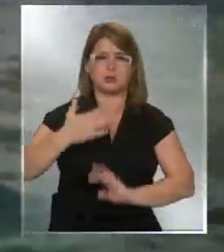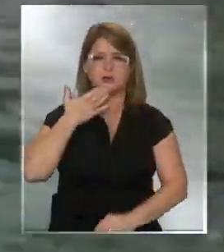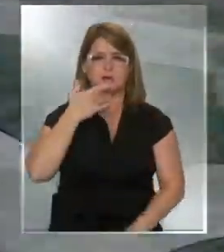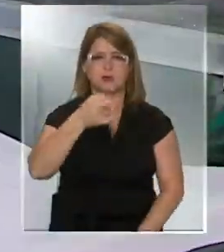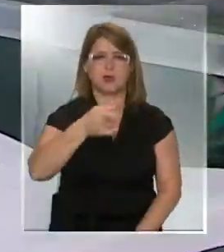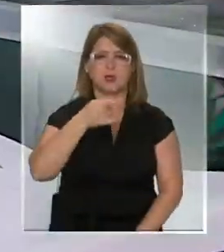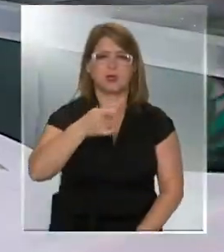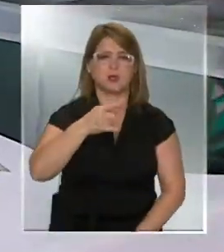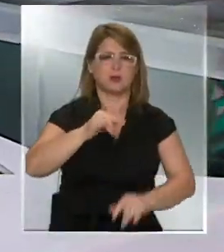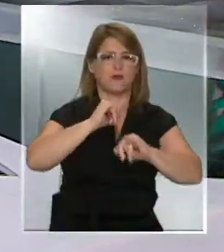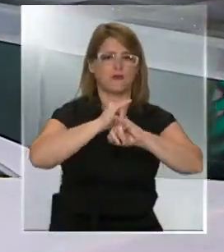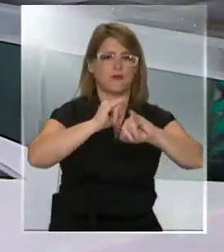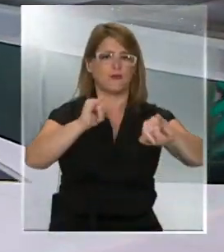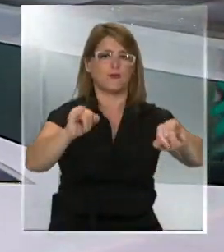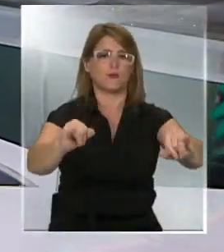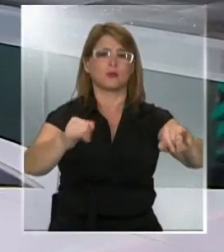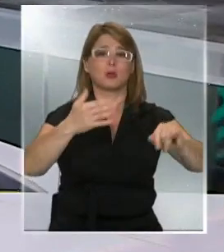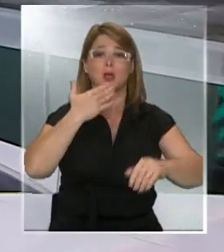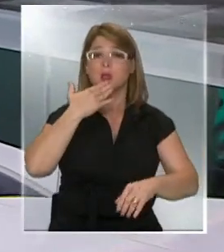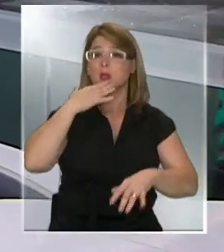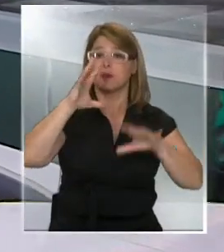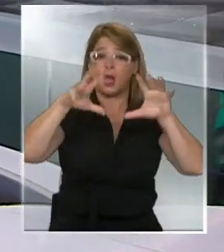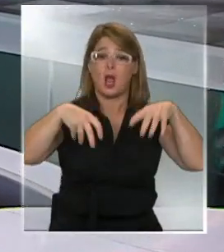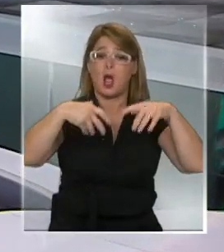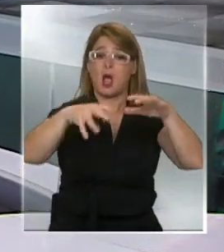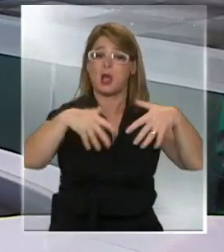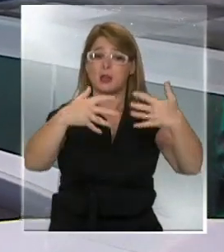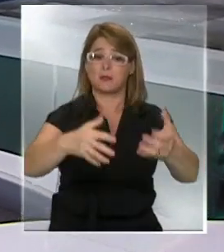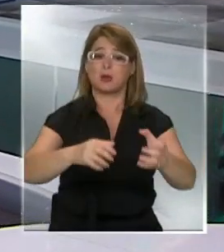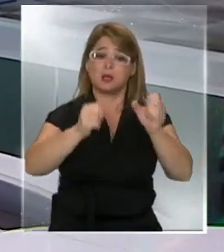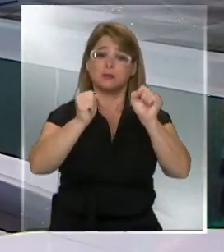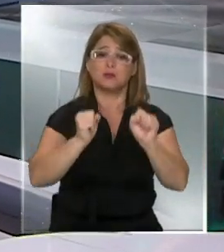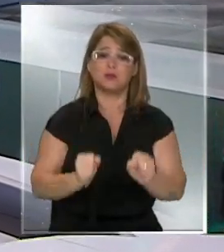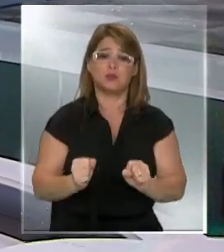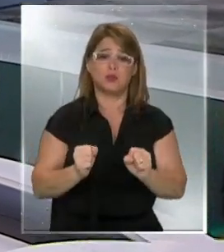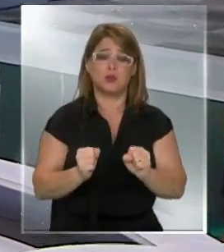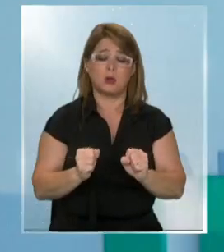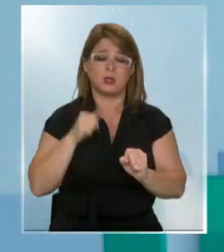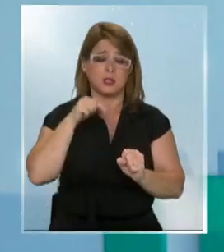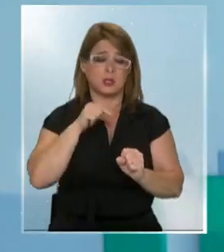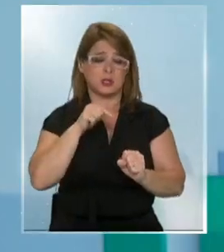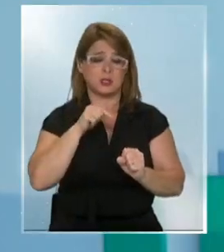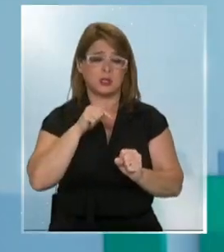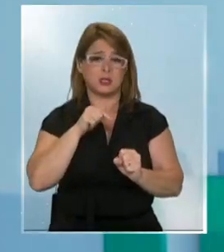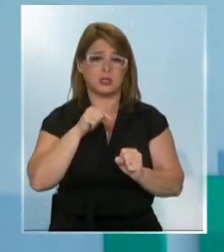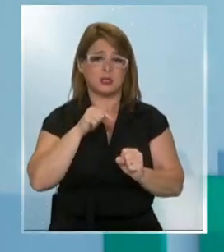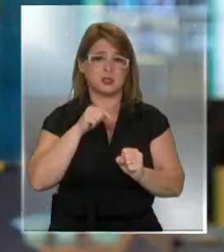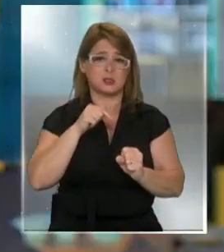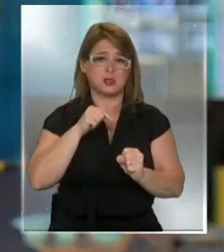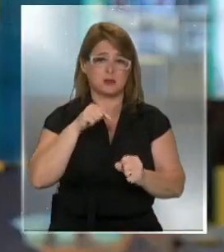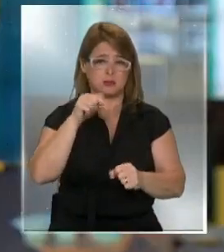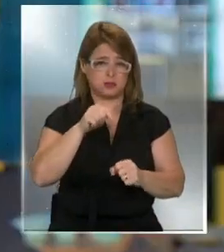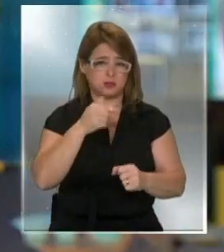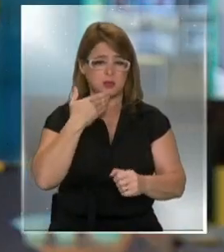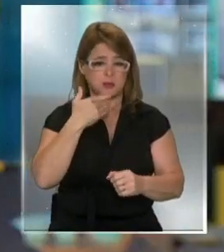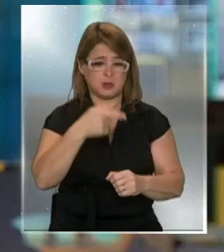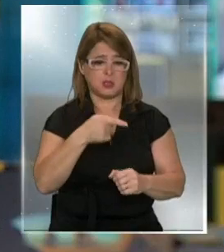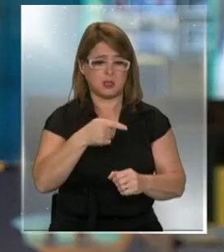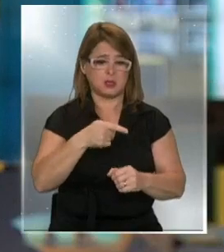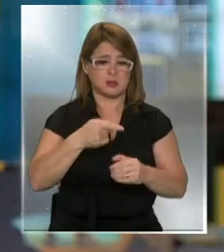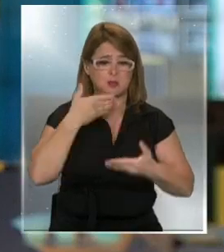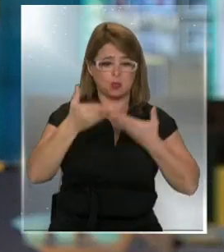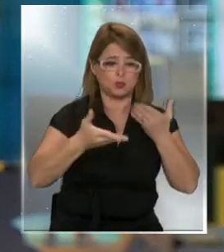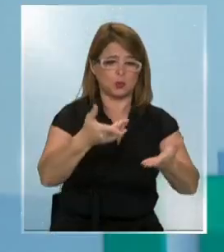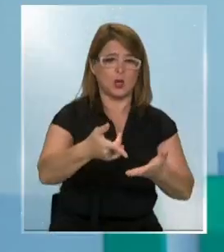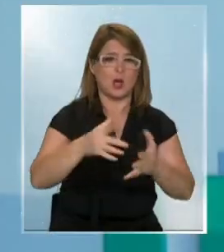con este tipo de informaciones. Así que poco a poco hemos visto, pocos casos, sí, pero el contagio que se ha transmitido hacia los animales.